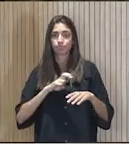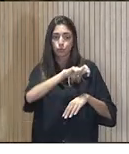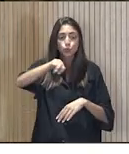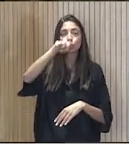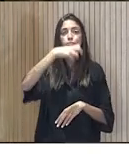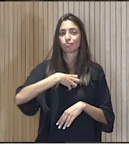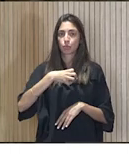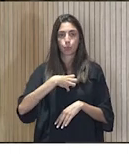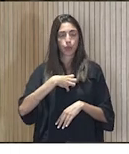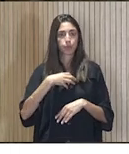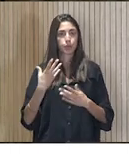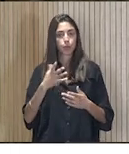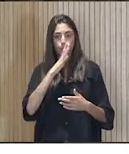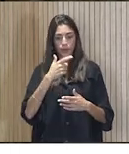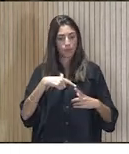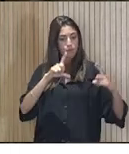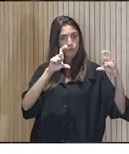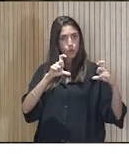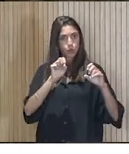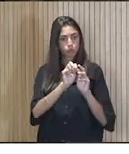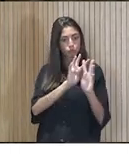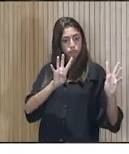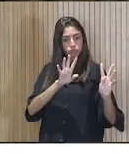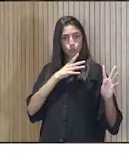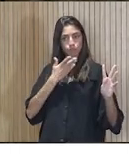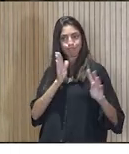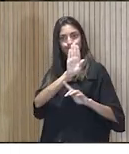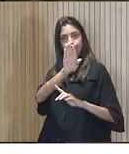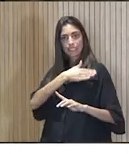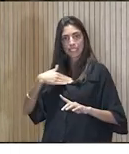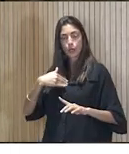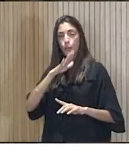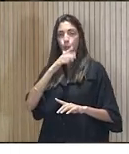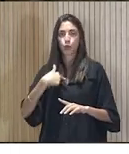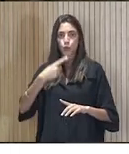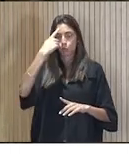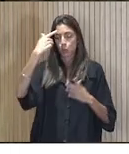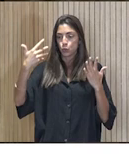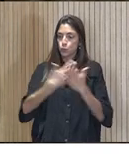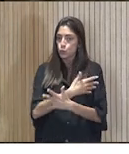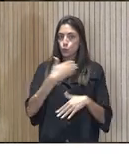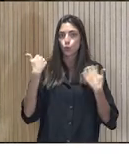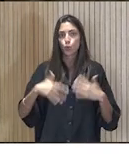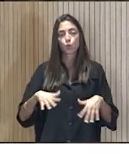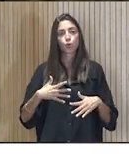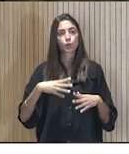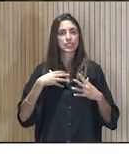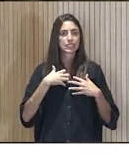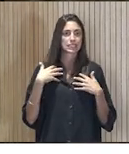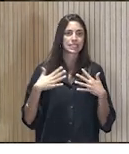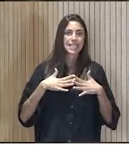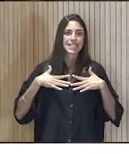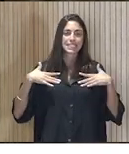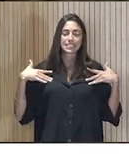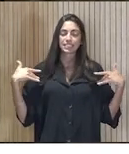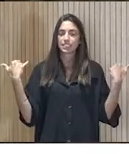Quería enseñarles la foto porque vengo de allí, tengo todavía el shock en la cabeza y el mogollón de sensaciones. Me pareció un ejemplo